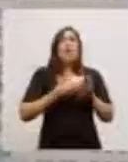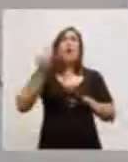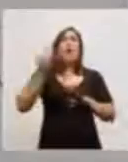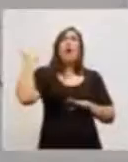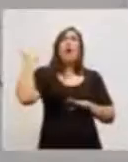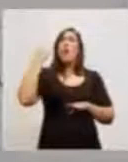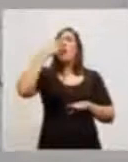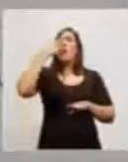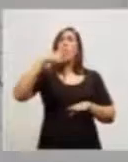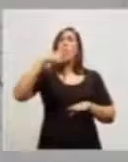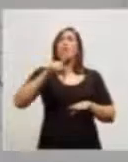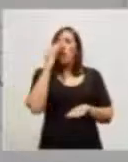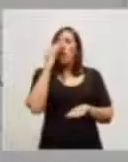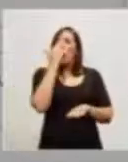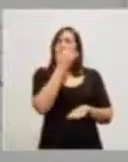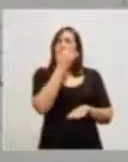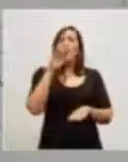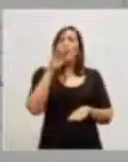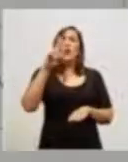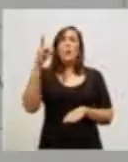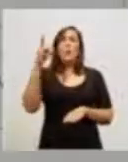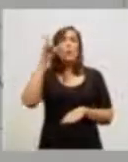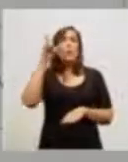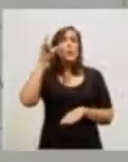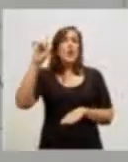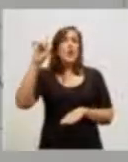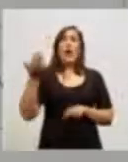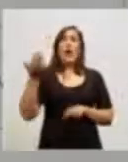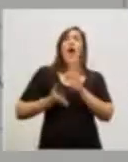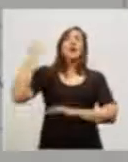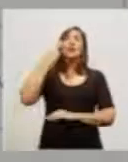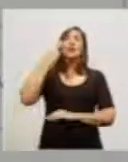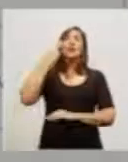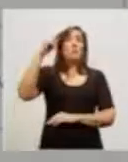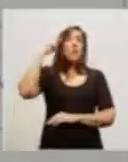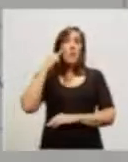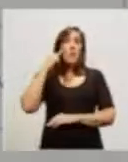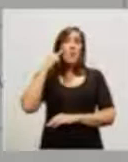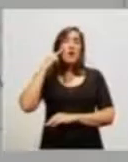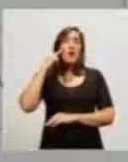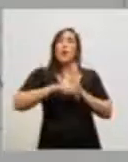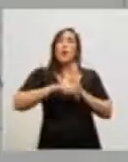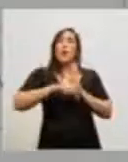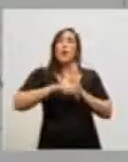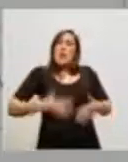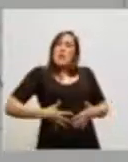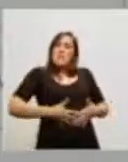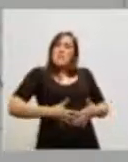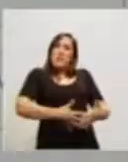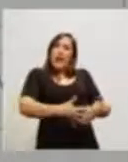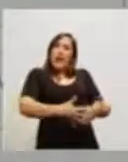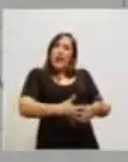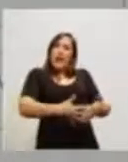caso lo tuvimos en el año 2009. Síndrome de rubiola congénita, último caso